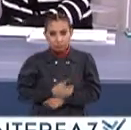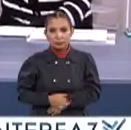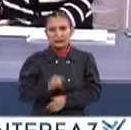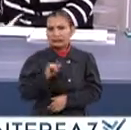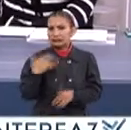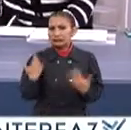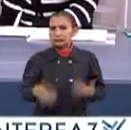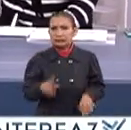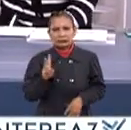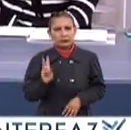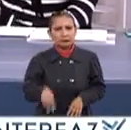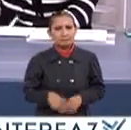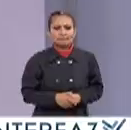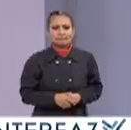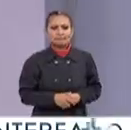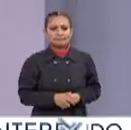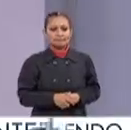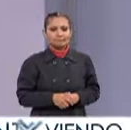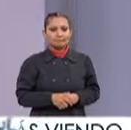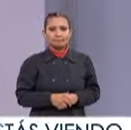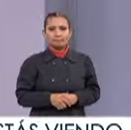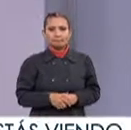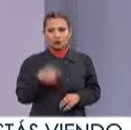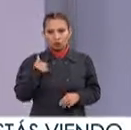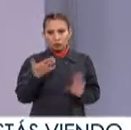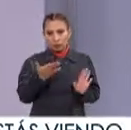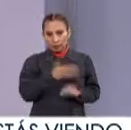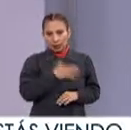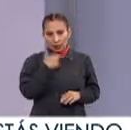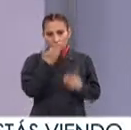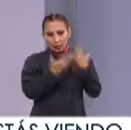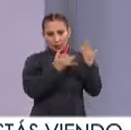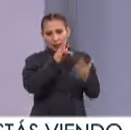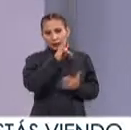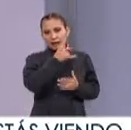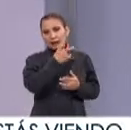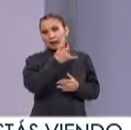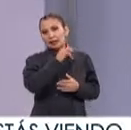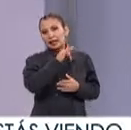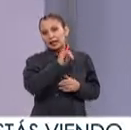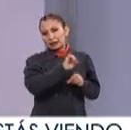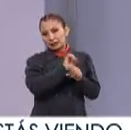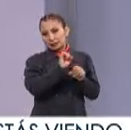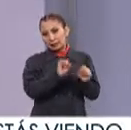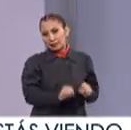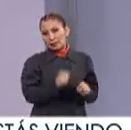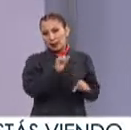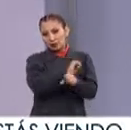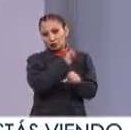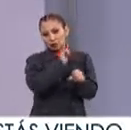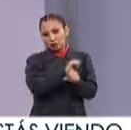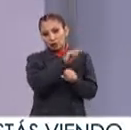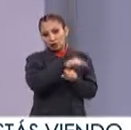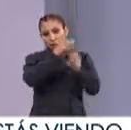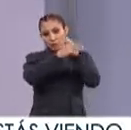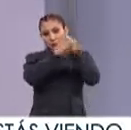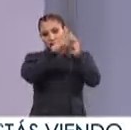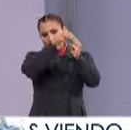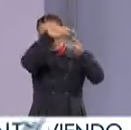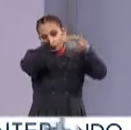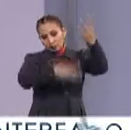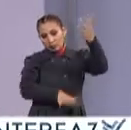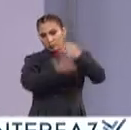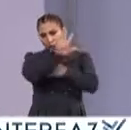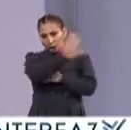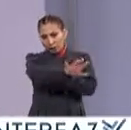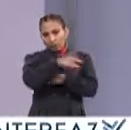Sí, bastante La verdad Este Bueno Como yo lo comentaba Estudio ingeniería En sistemas automotrices Este Toda esta tira de materias Que yo estudié Que